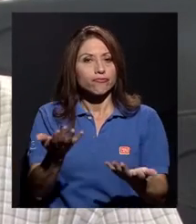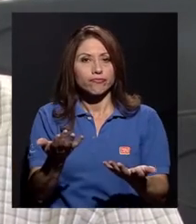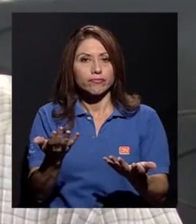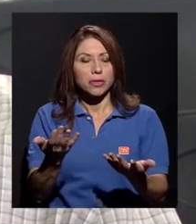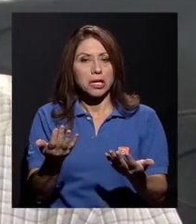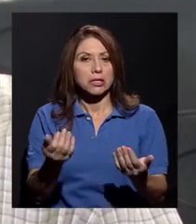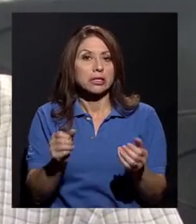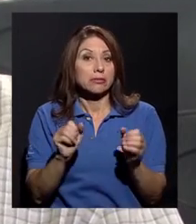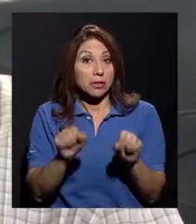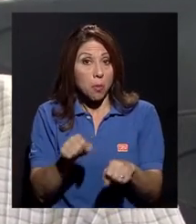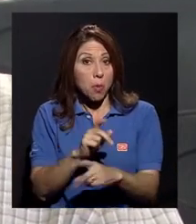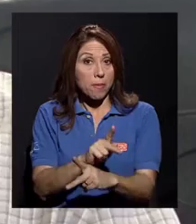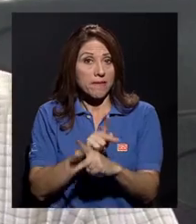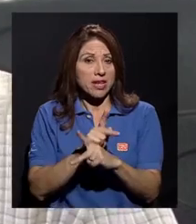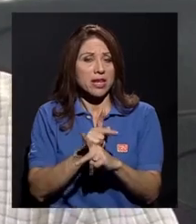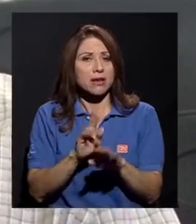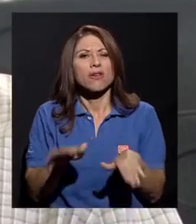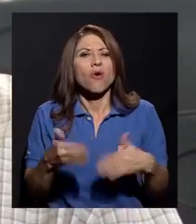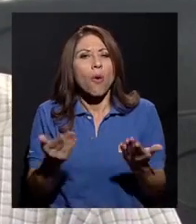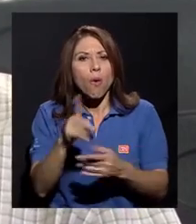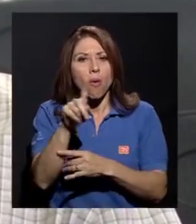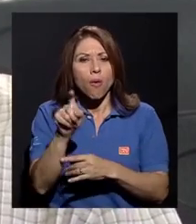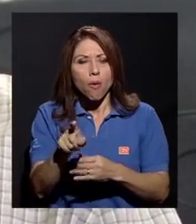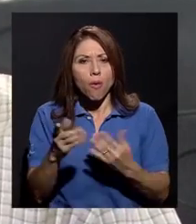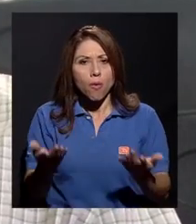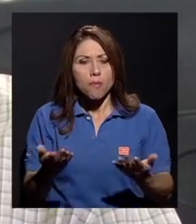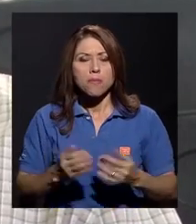si se puede prevenir, cómo se puede prevenir,